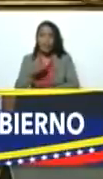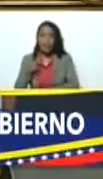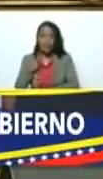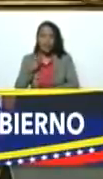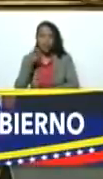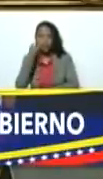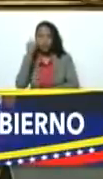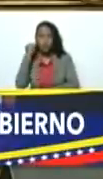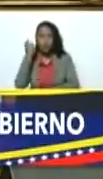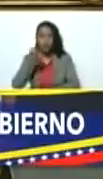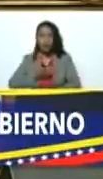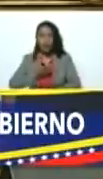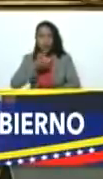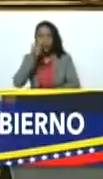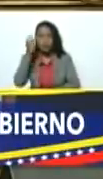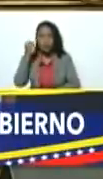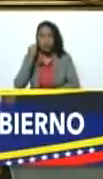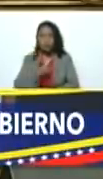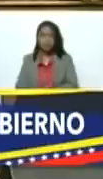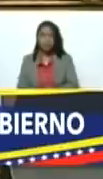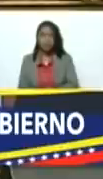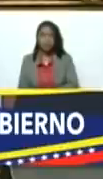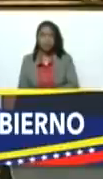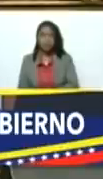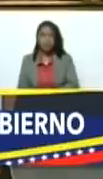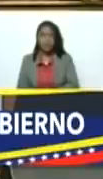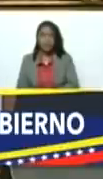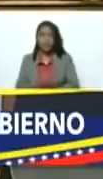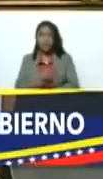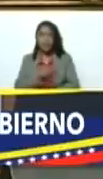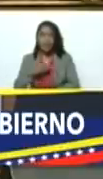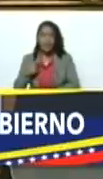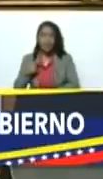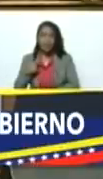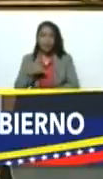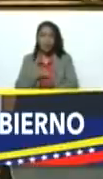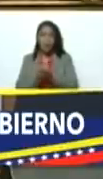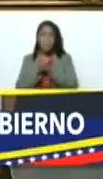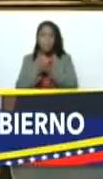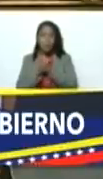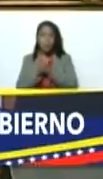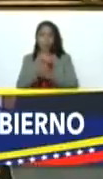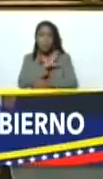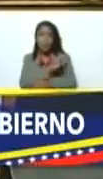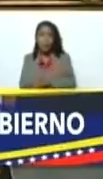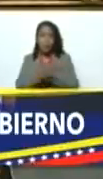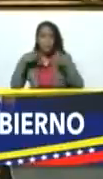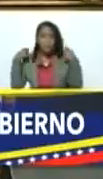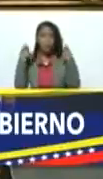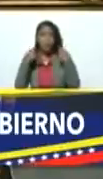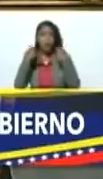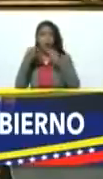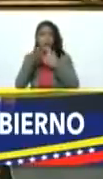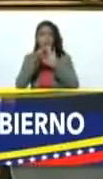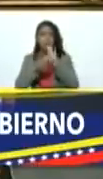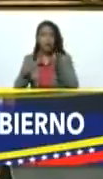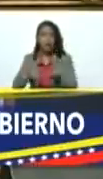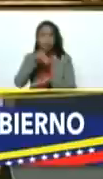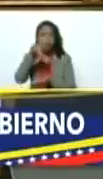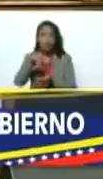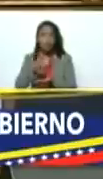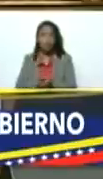queridas alcaldes y alcaldesas queridos compañeros del poder popular a nivel nacional